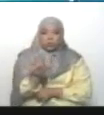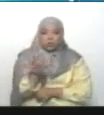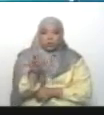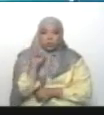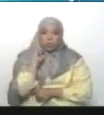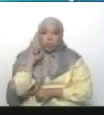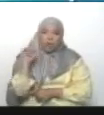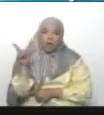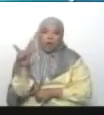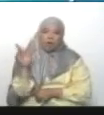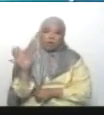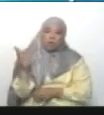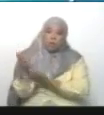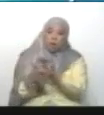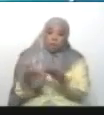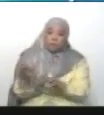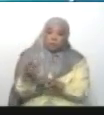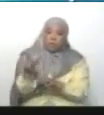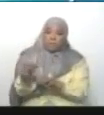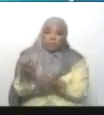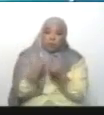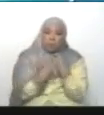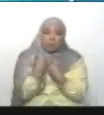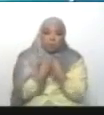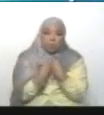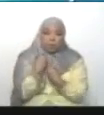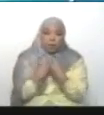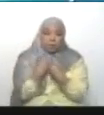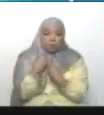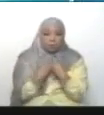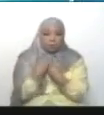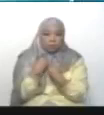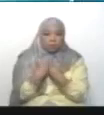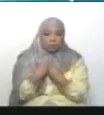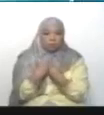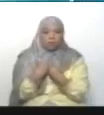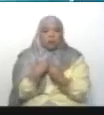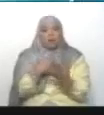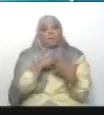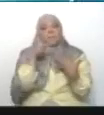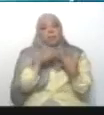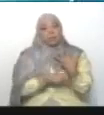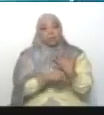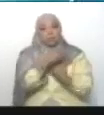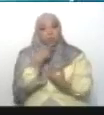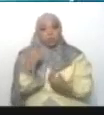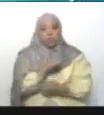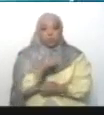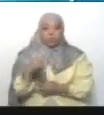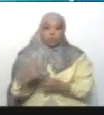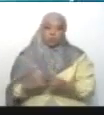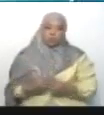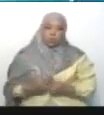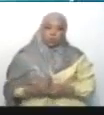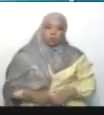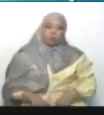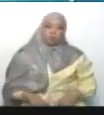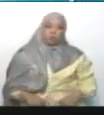Y después tratar de generar un efecto cadena. Porque ellos planifican, creen que están solos en el ring.